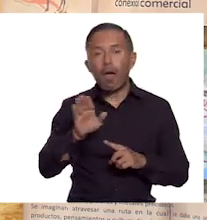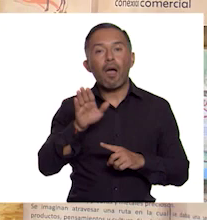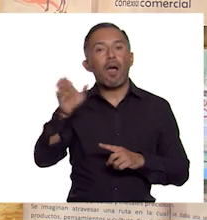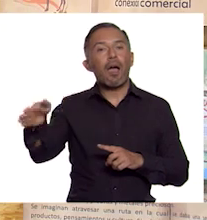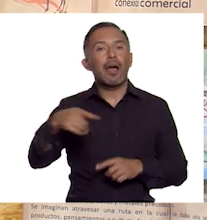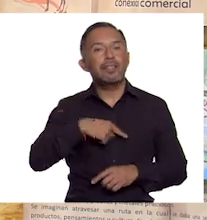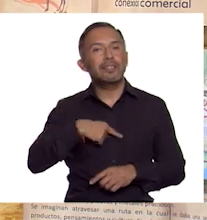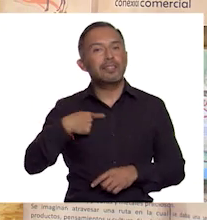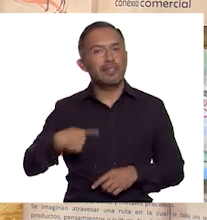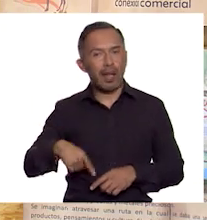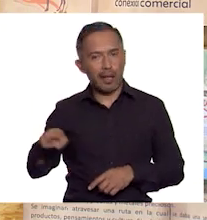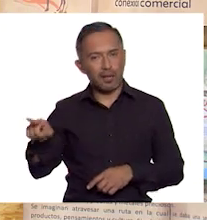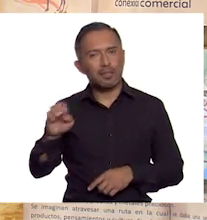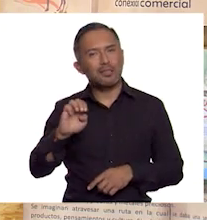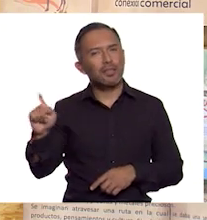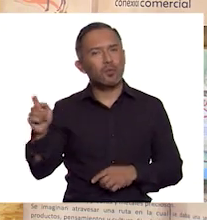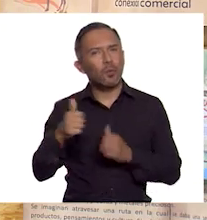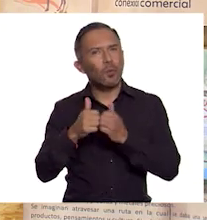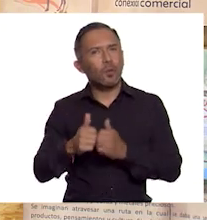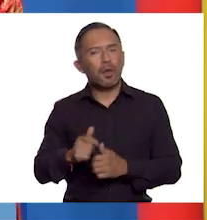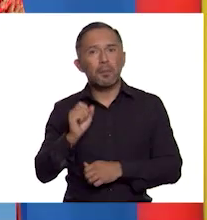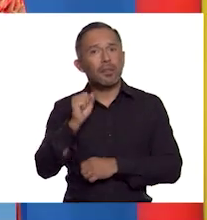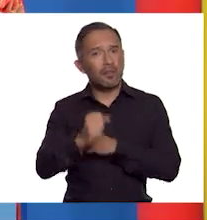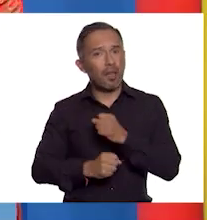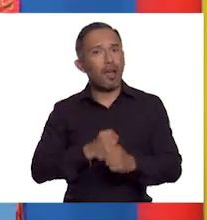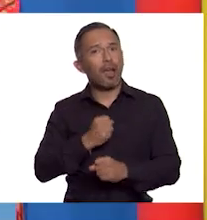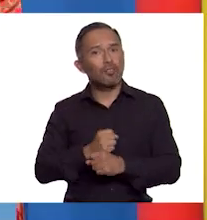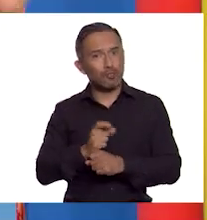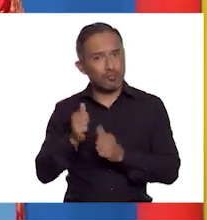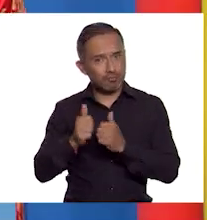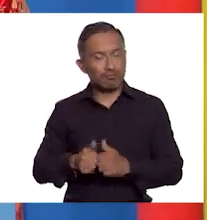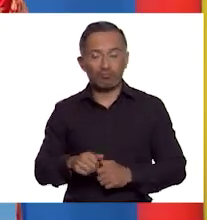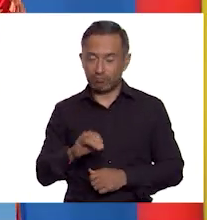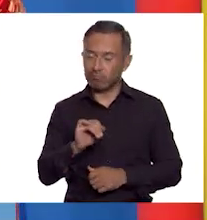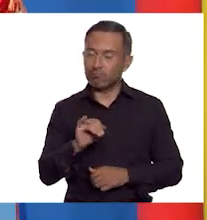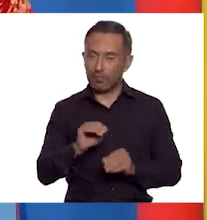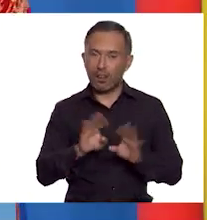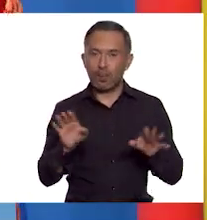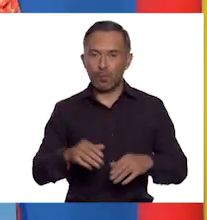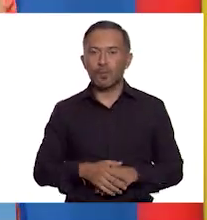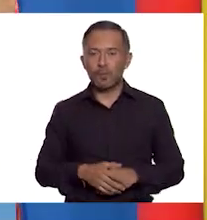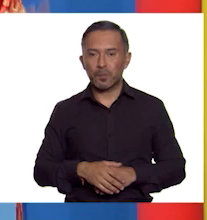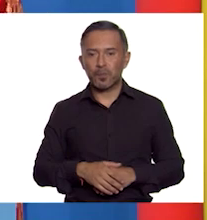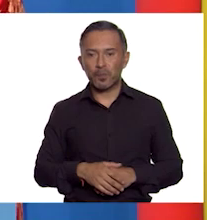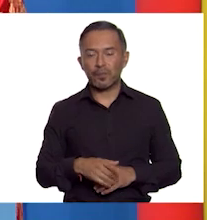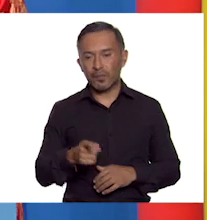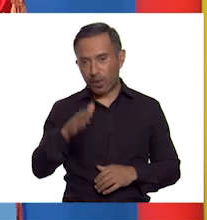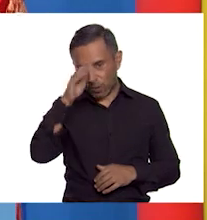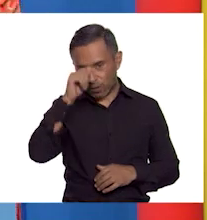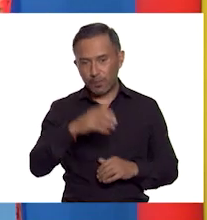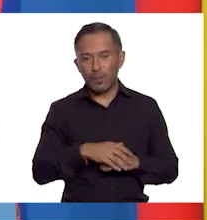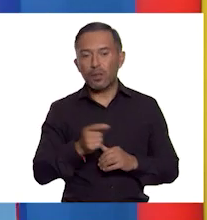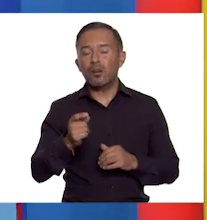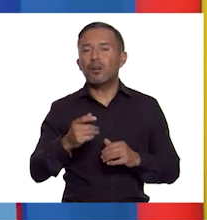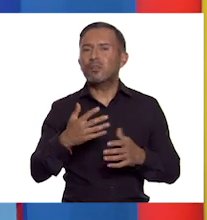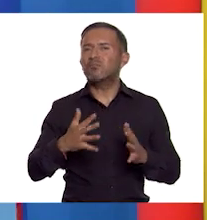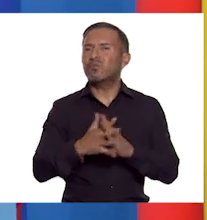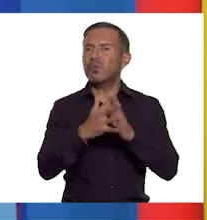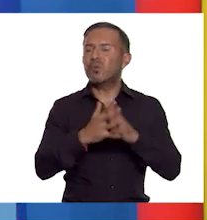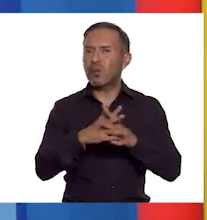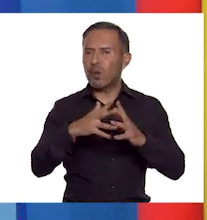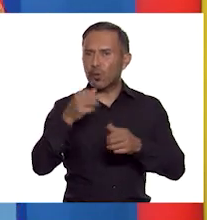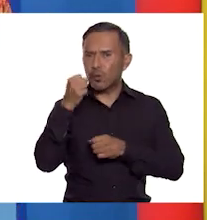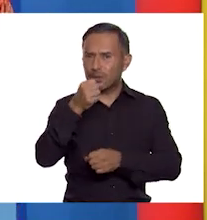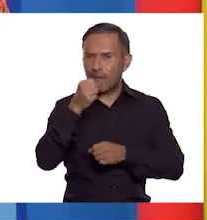este y permanecer ahí por 20 años. Por supuesto, recordemos que después de las cruzadas todas estas rutas